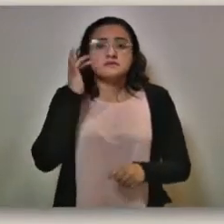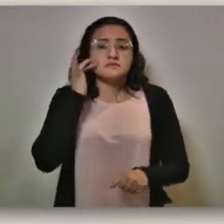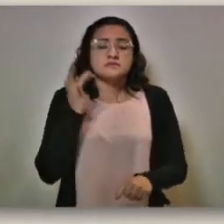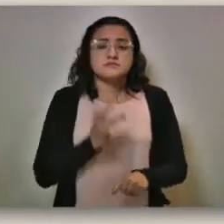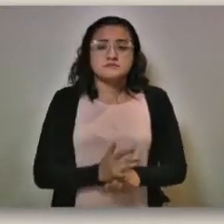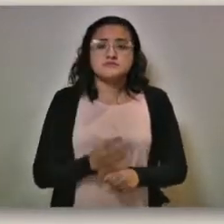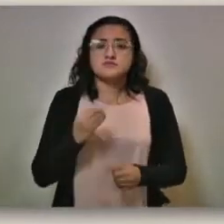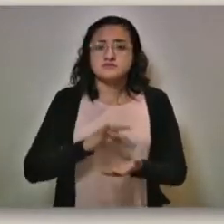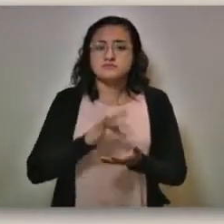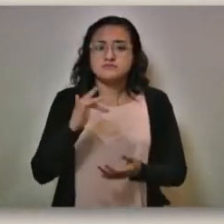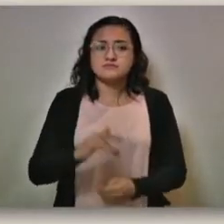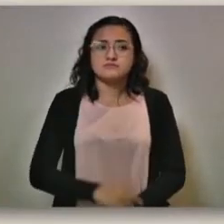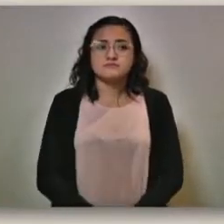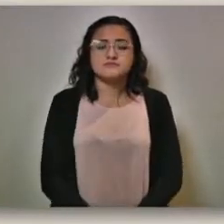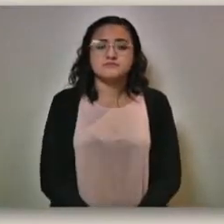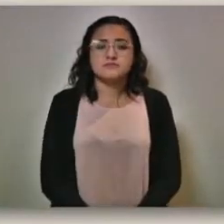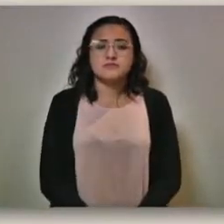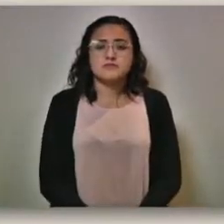es todo, muchas gracias.